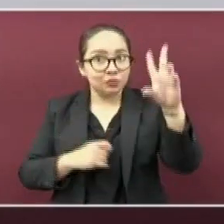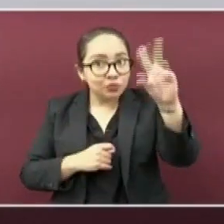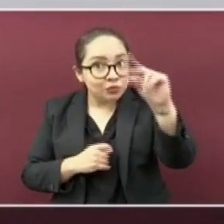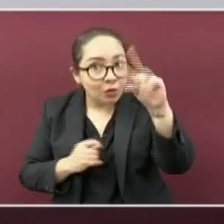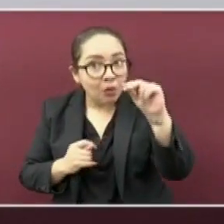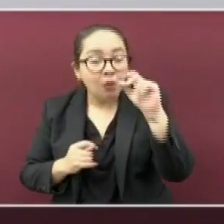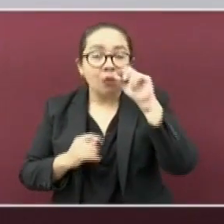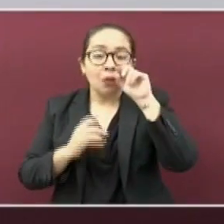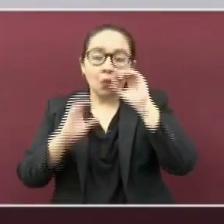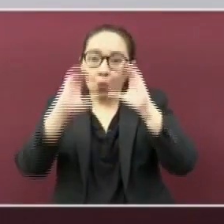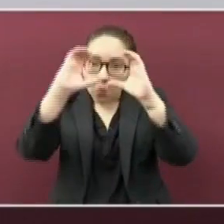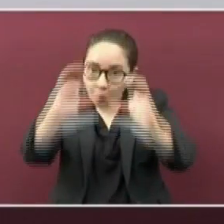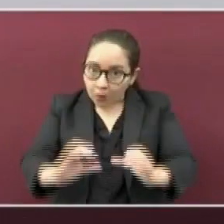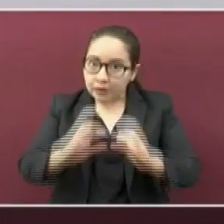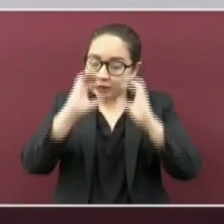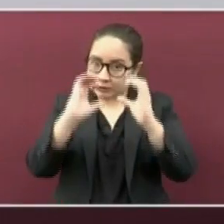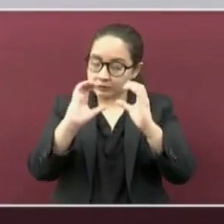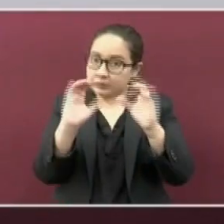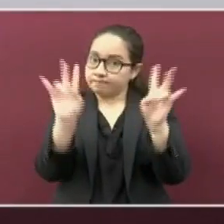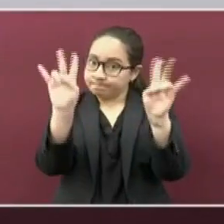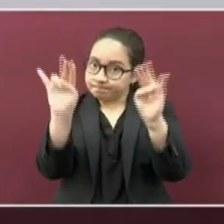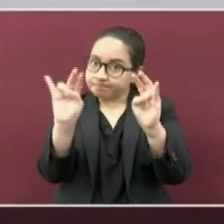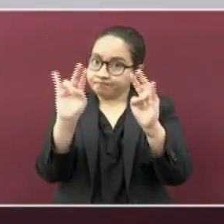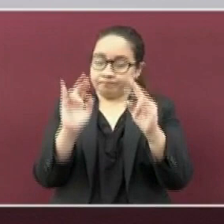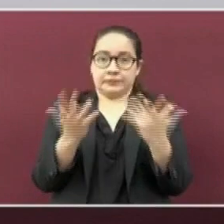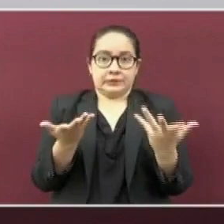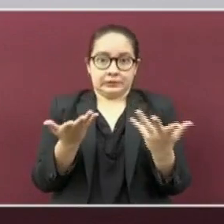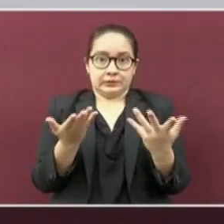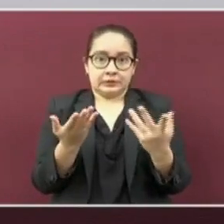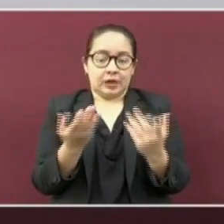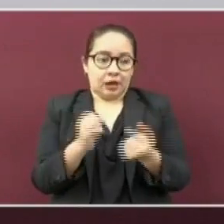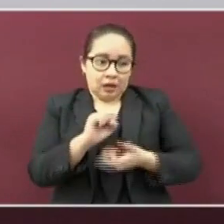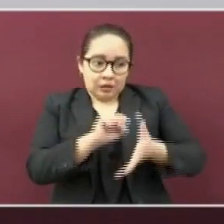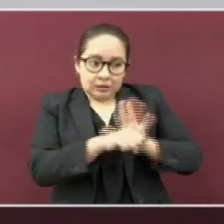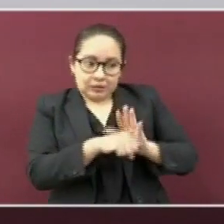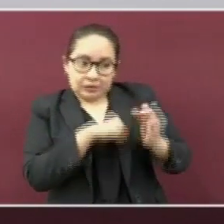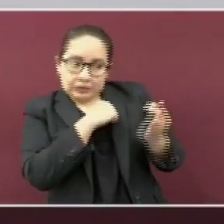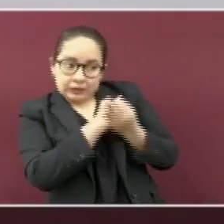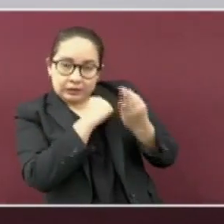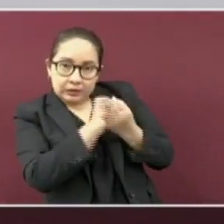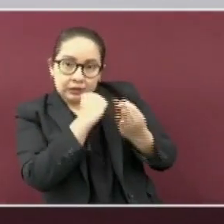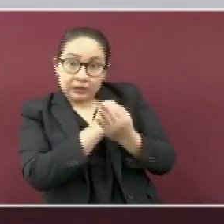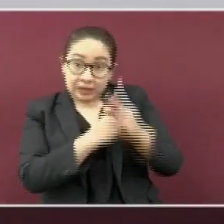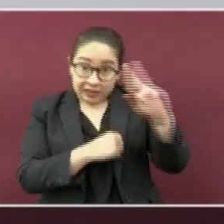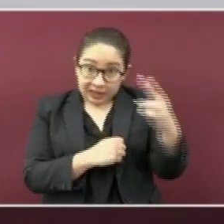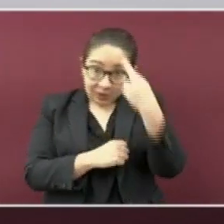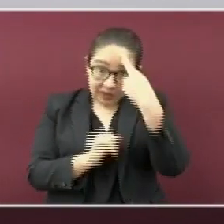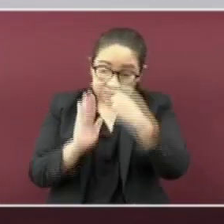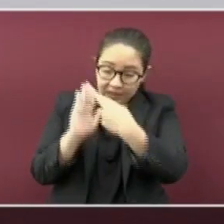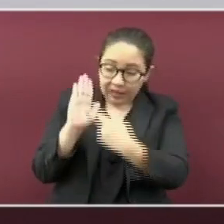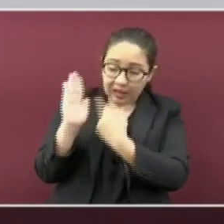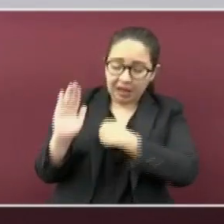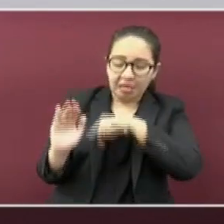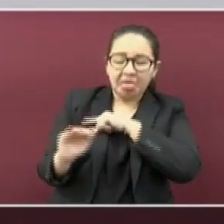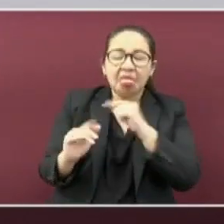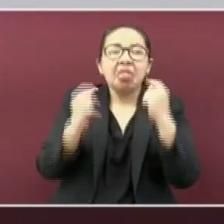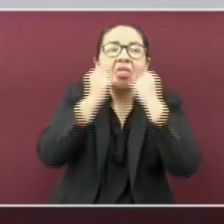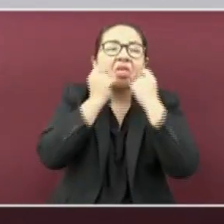presente. Recuerden que los movimientos de población y el descuido en las medidas de protección